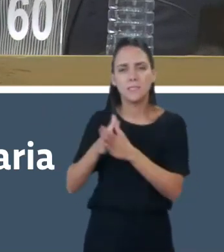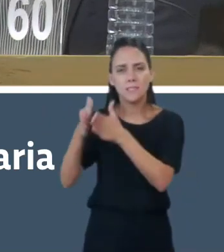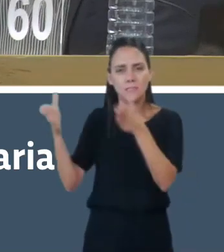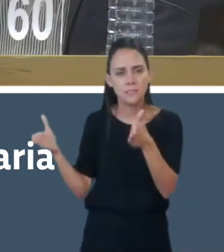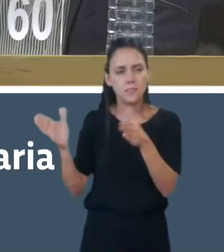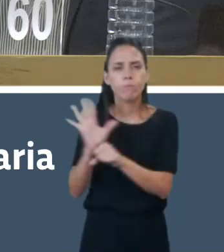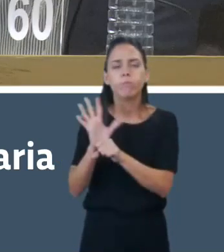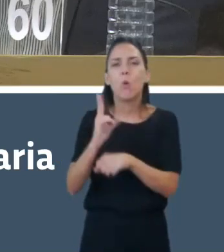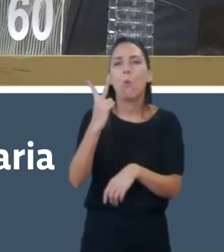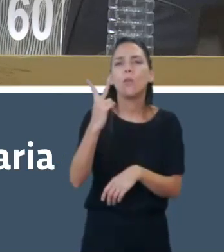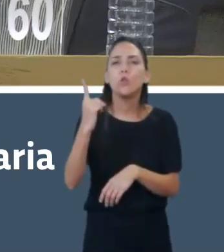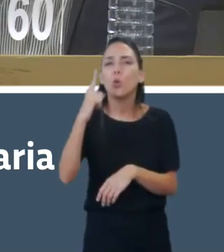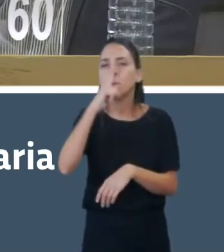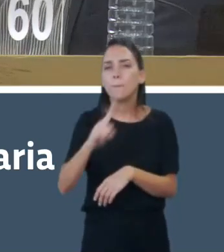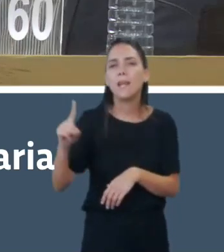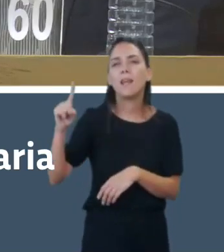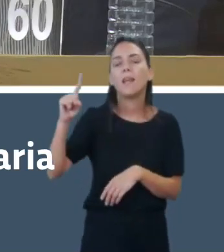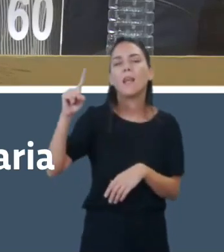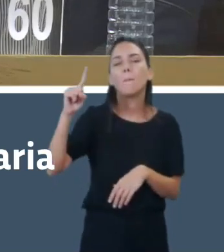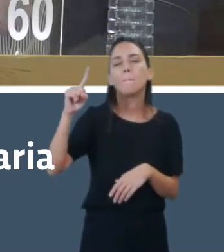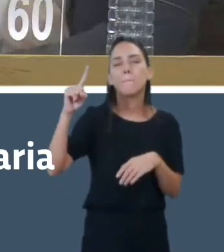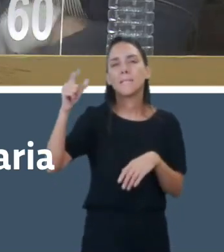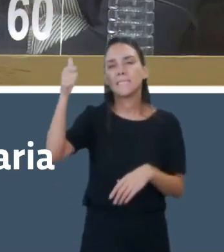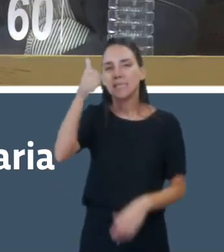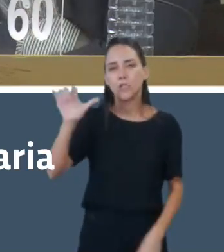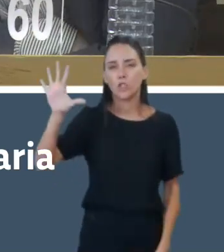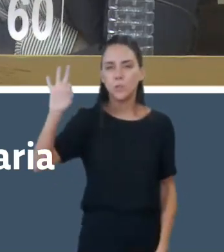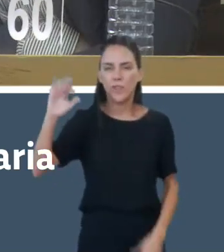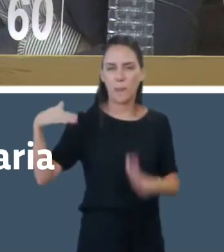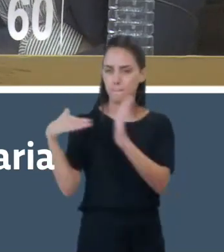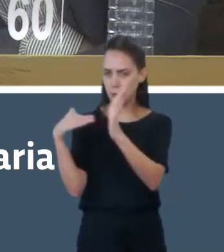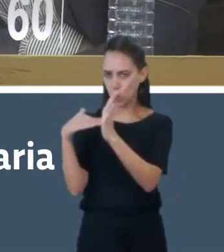21 mil millones, 21 mil 650 millones para ser más preciso.